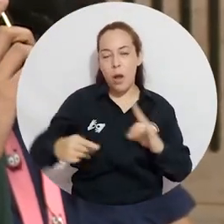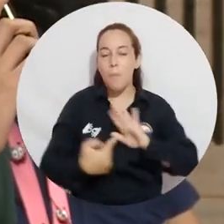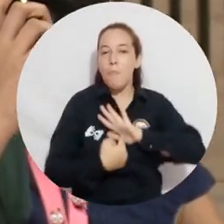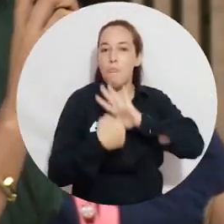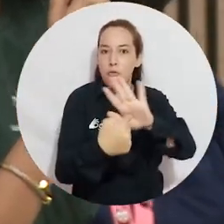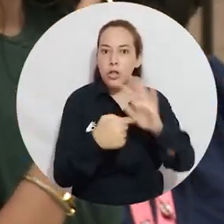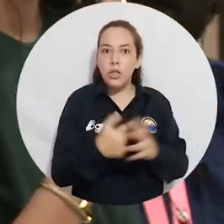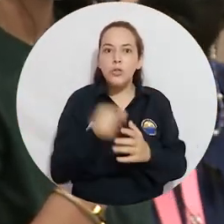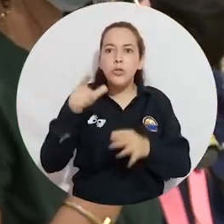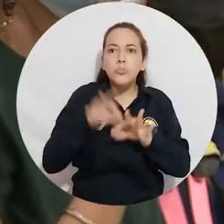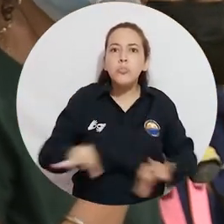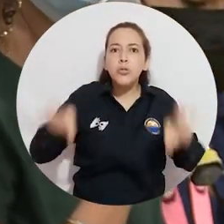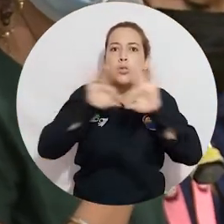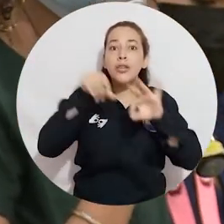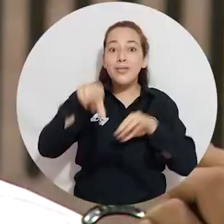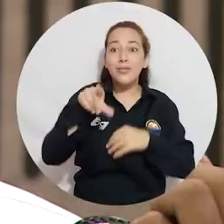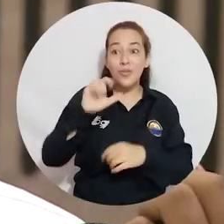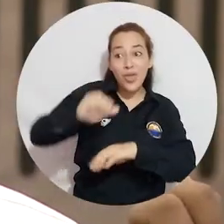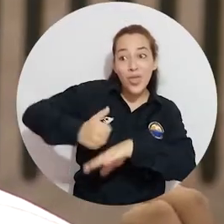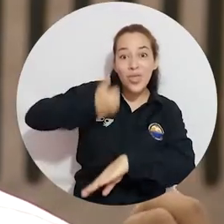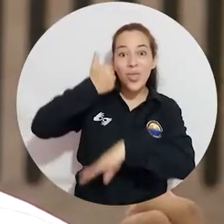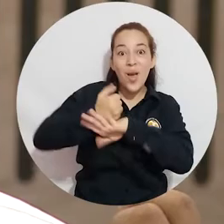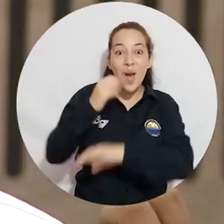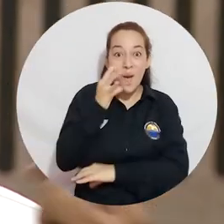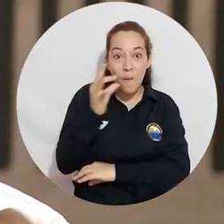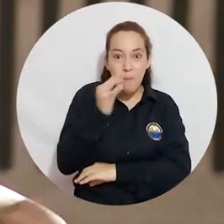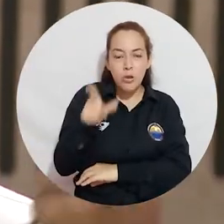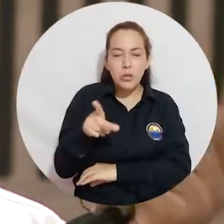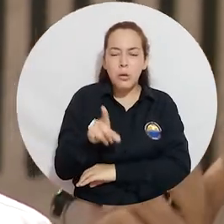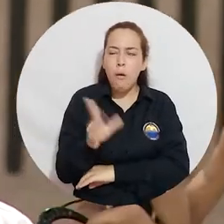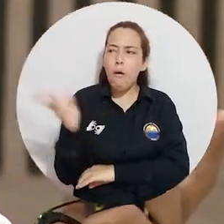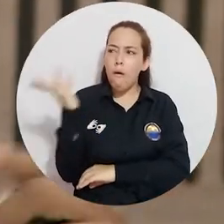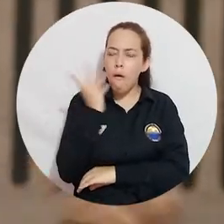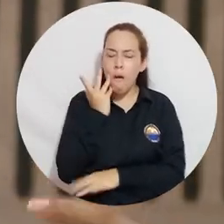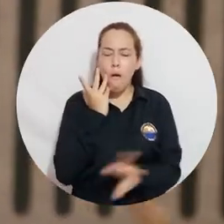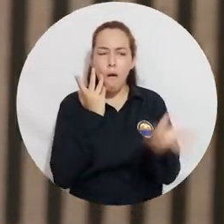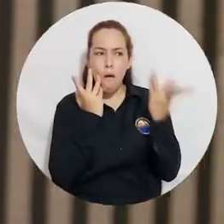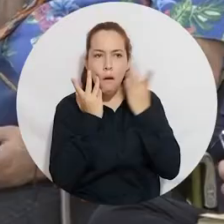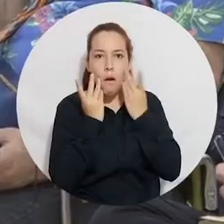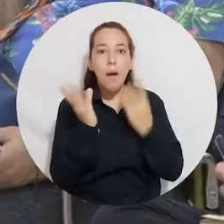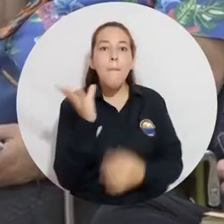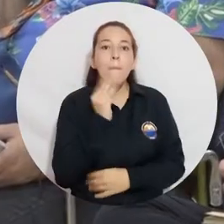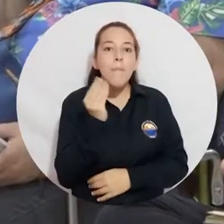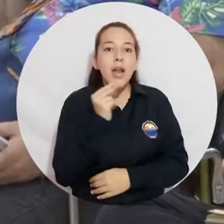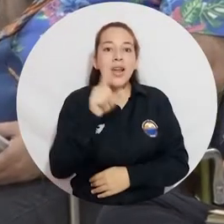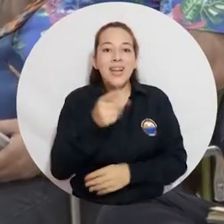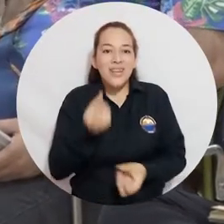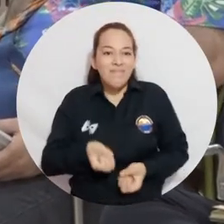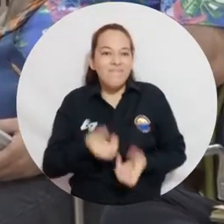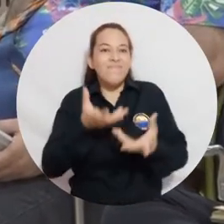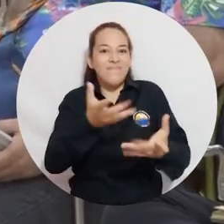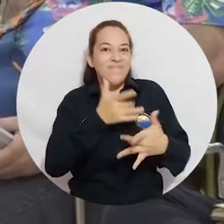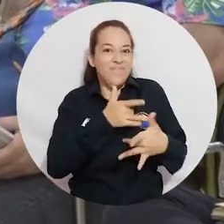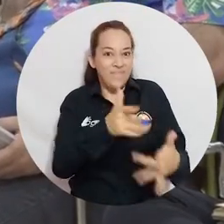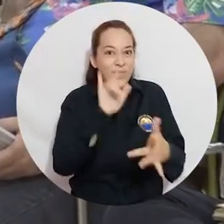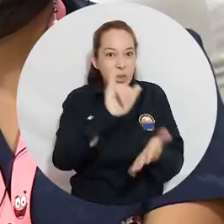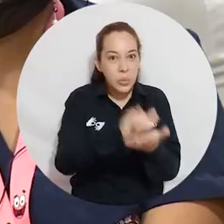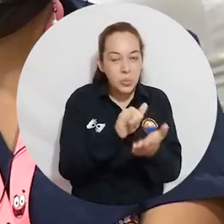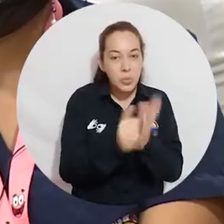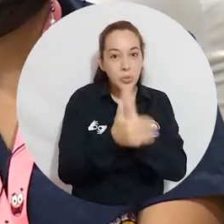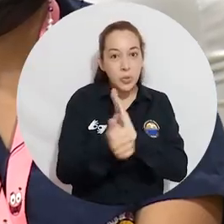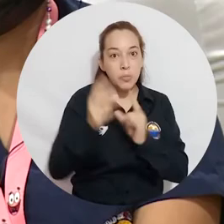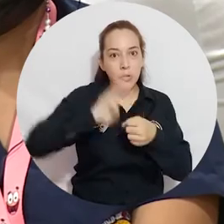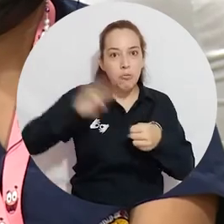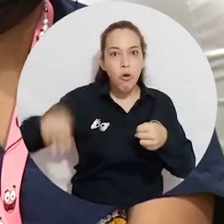la visita fue propicia para que el Mr. Don Koo King, director ejecutivo, escuchara las experiencias de los jóvenes beneficiarios en aras de ampliar la